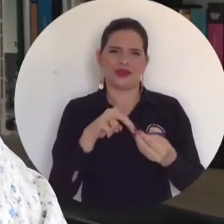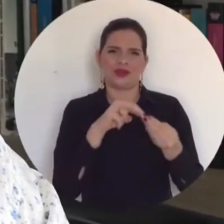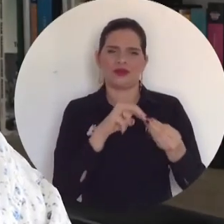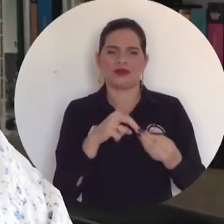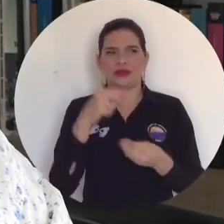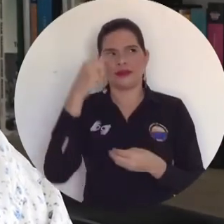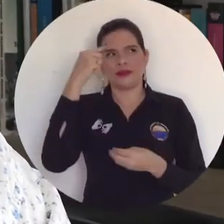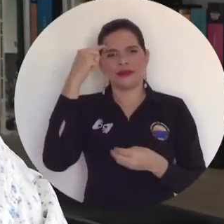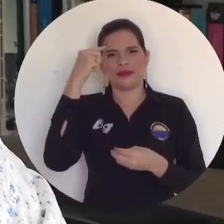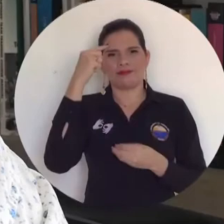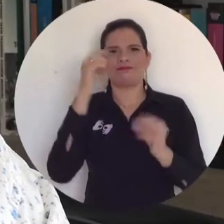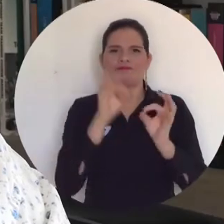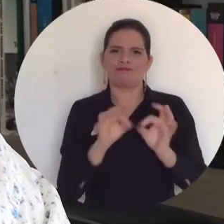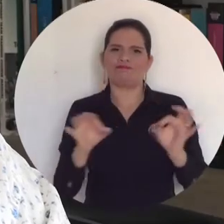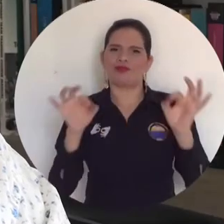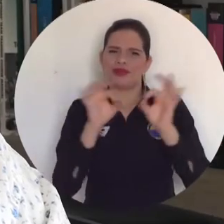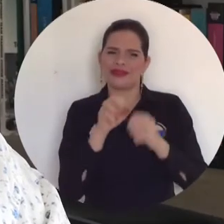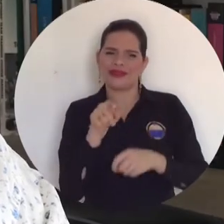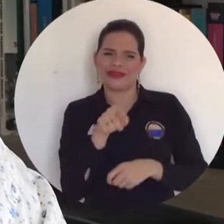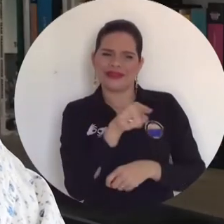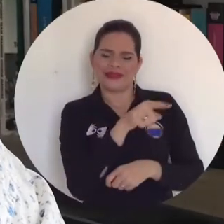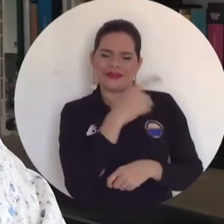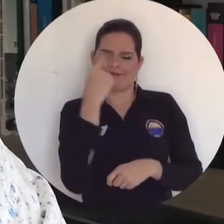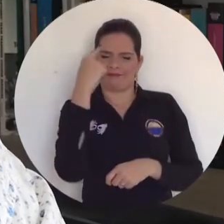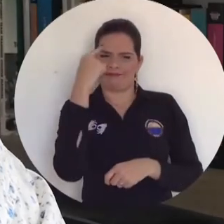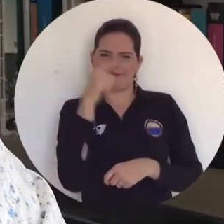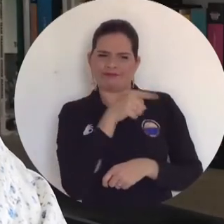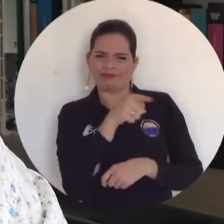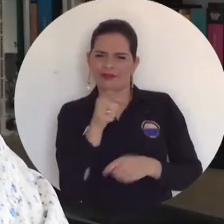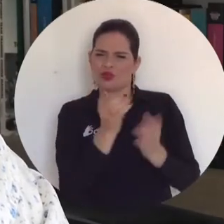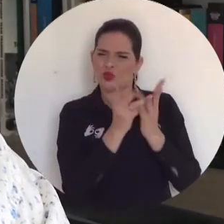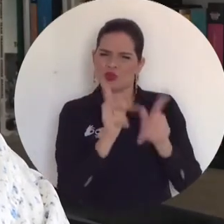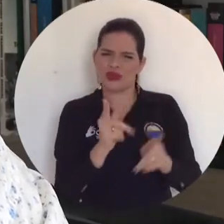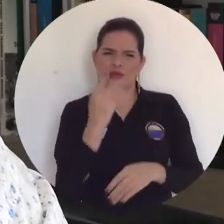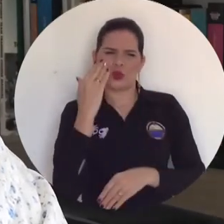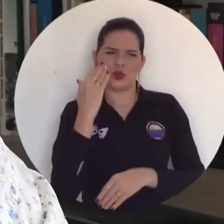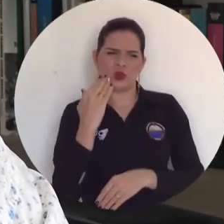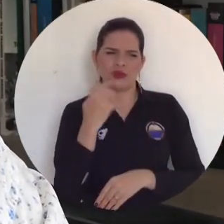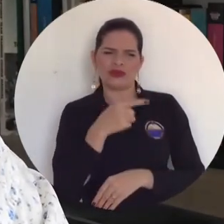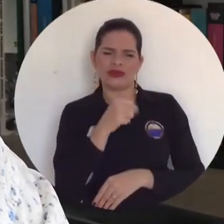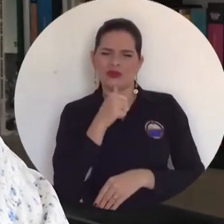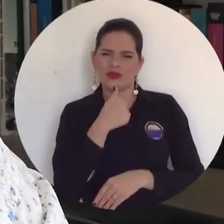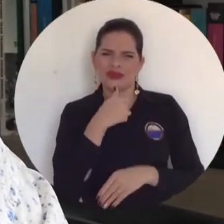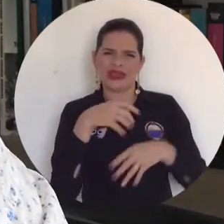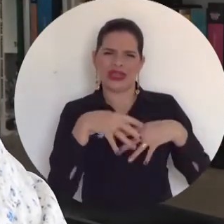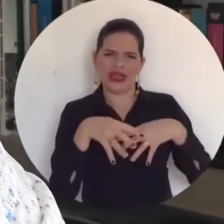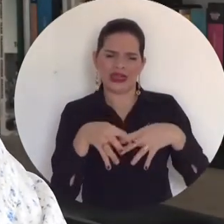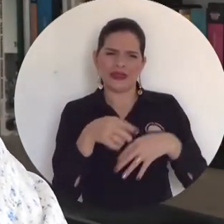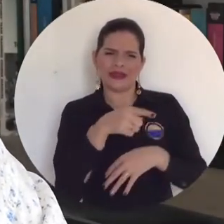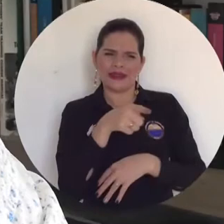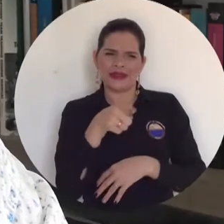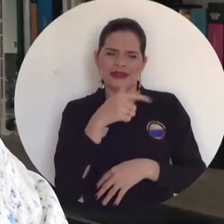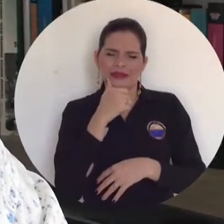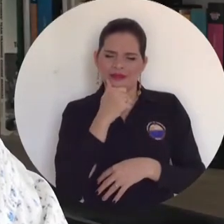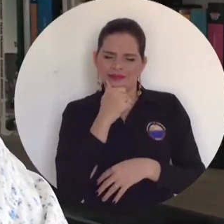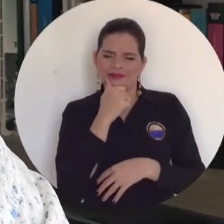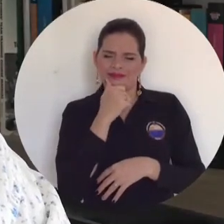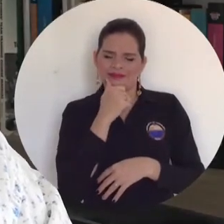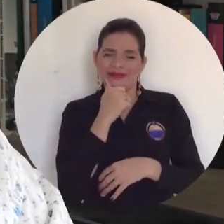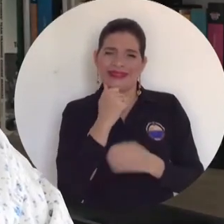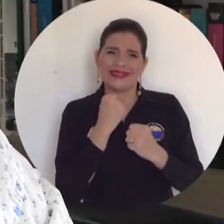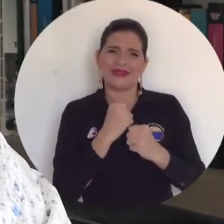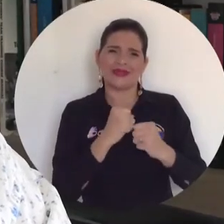logremos avanzar si no es pensando en todos estos estudiantes, en todos estos jóvenes,